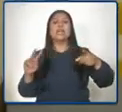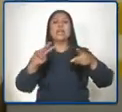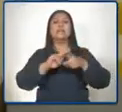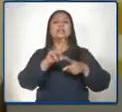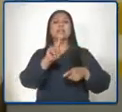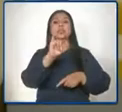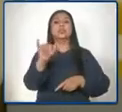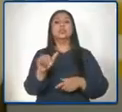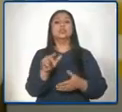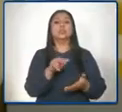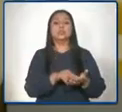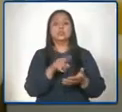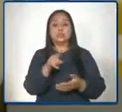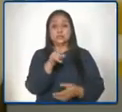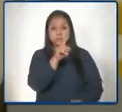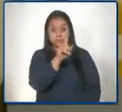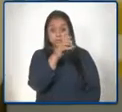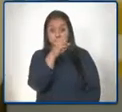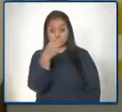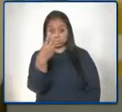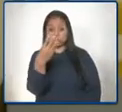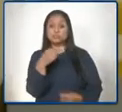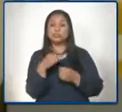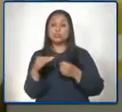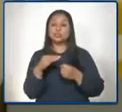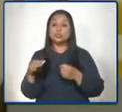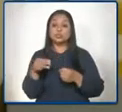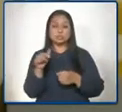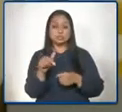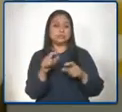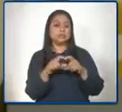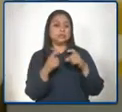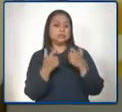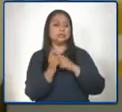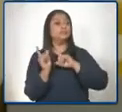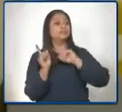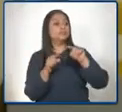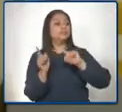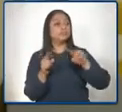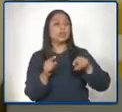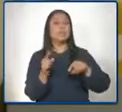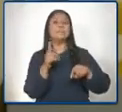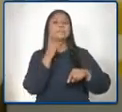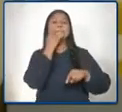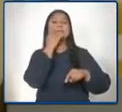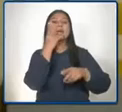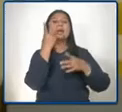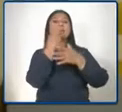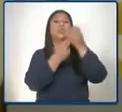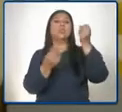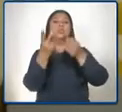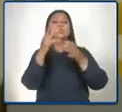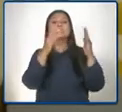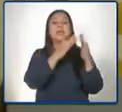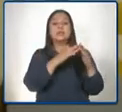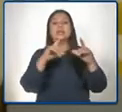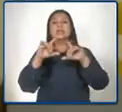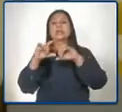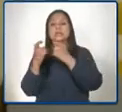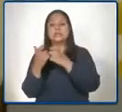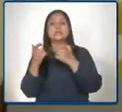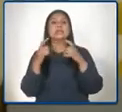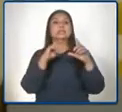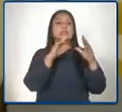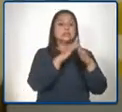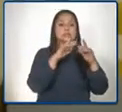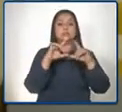que eran ciento tres municipios los que estaban dando clases presenciales híbridas perdón hasta la fecha y derivado que guatemala ya